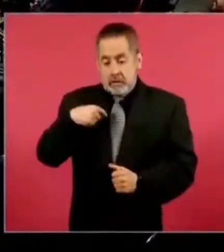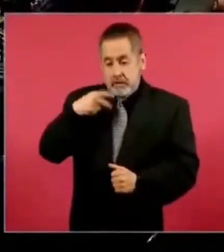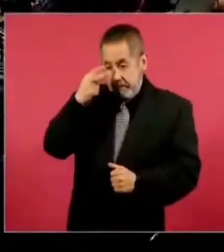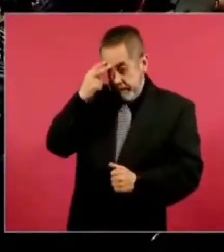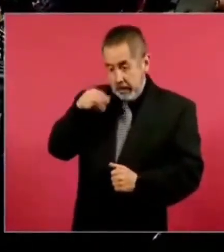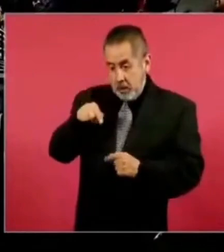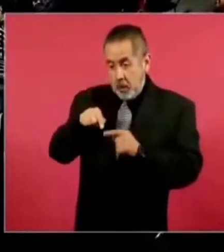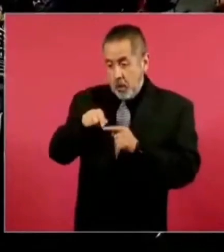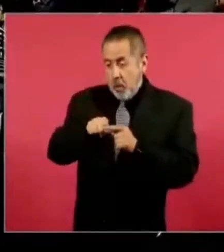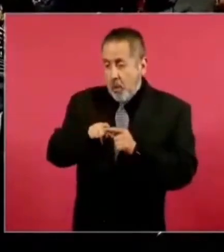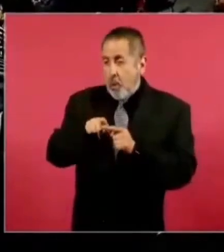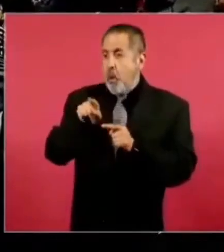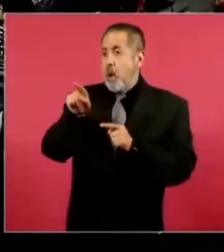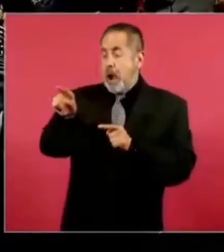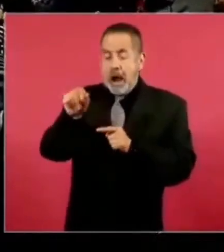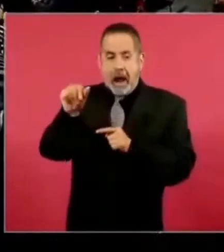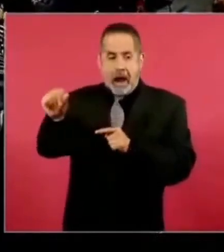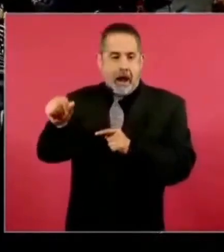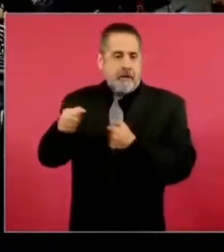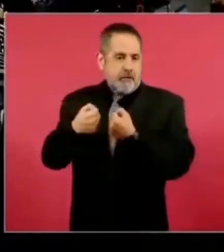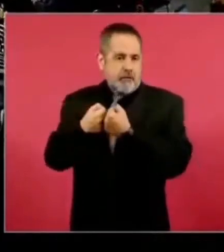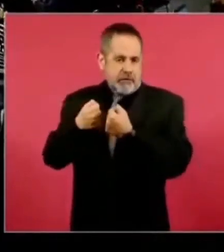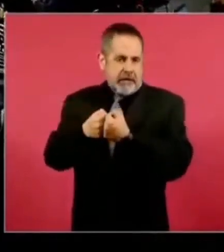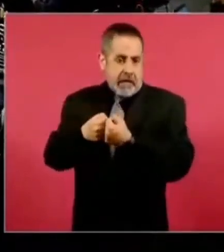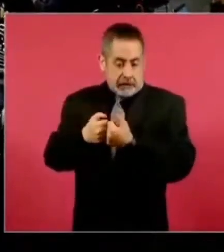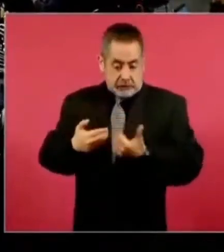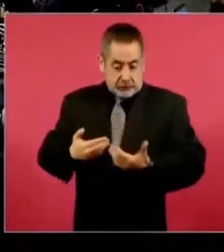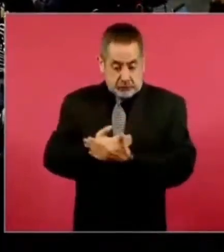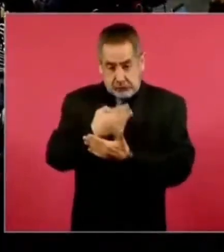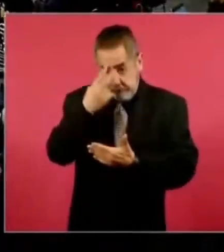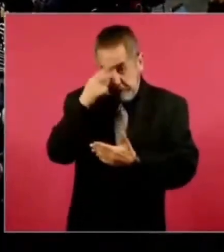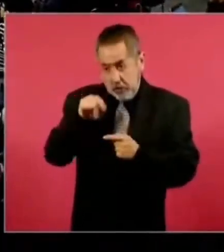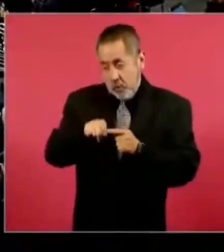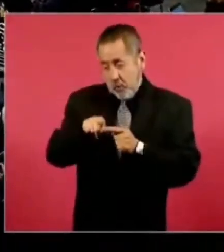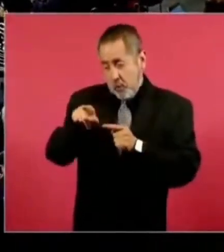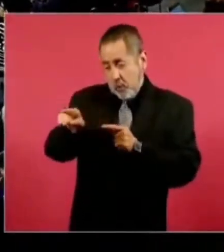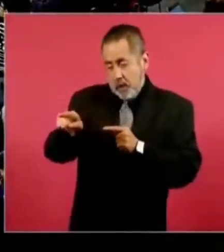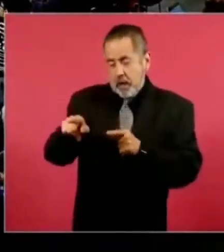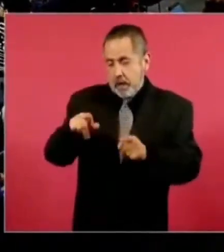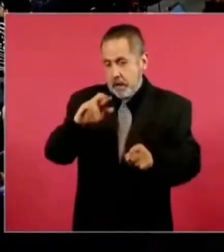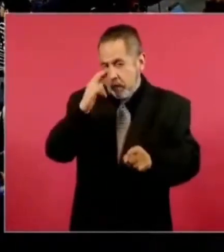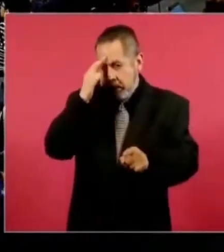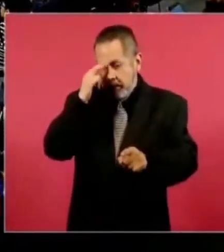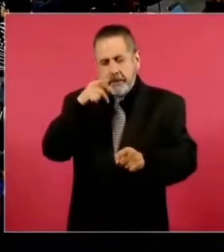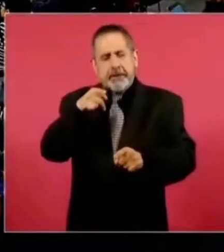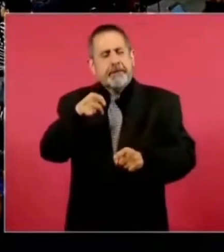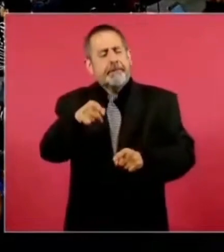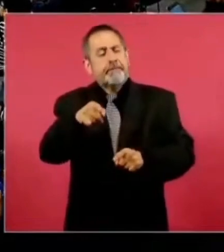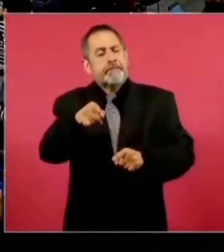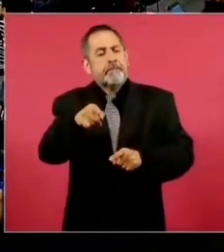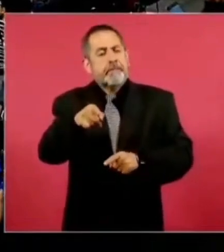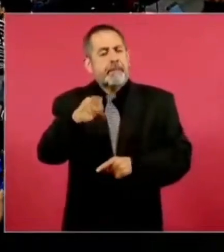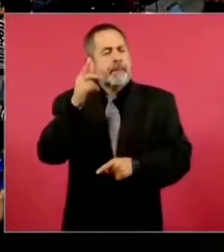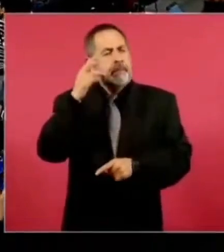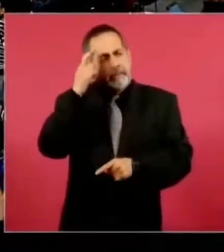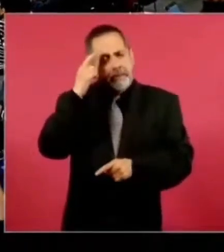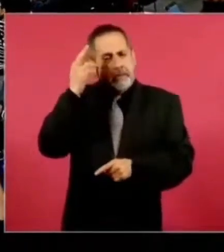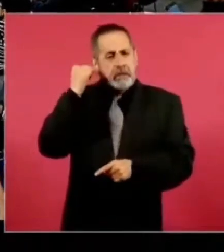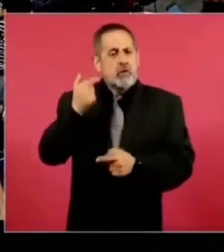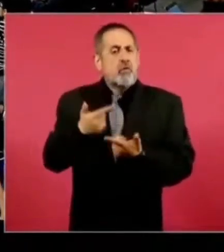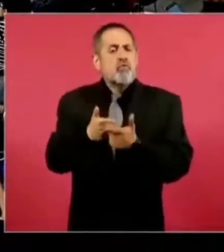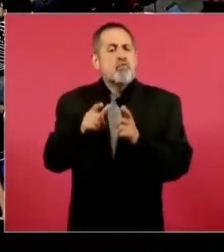Tengo presente la situación de un grupo de